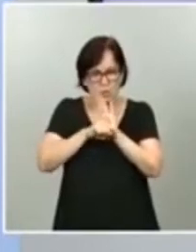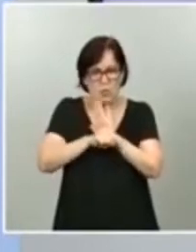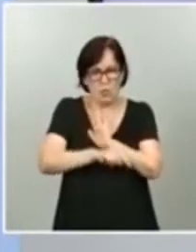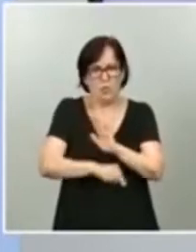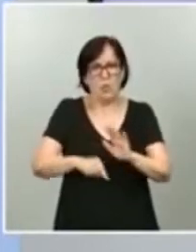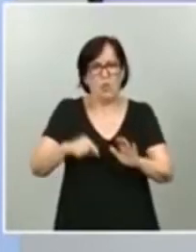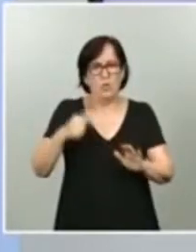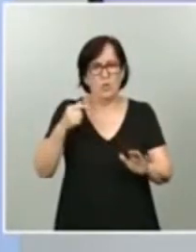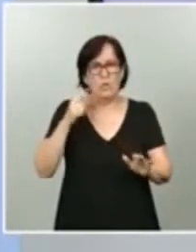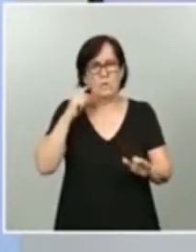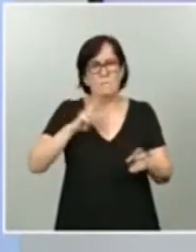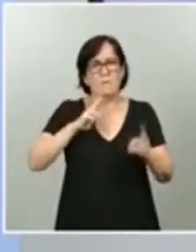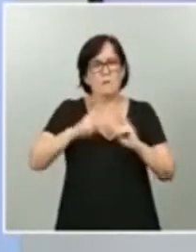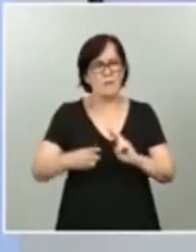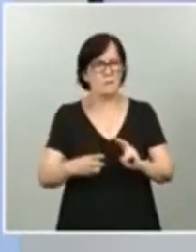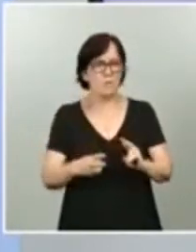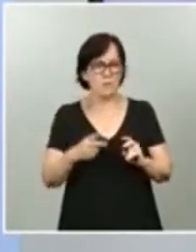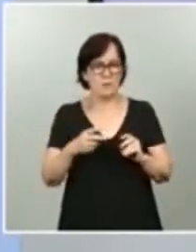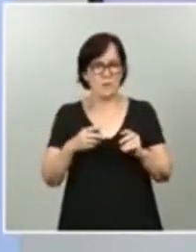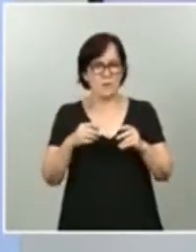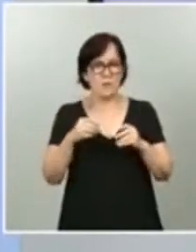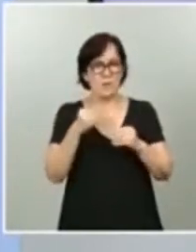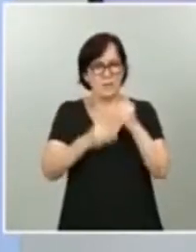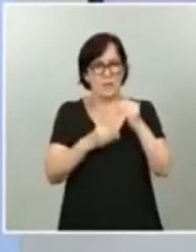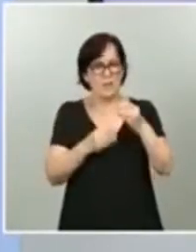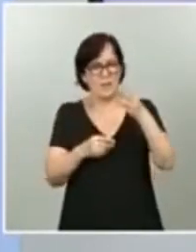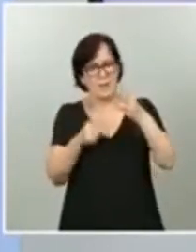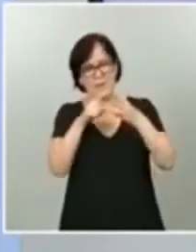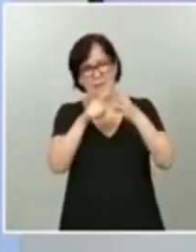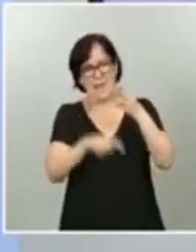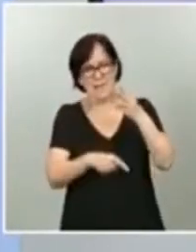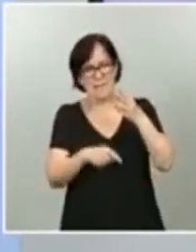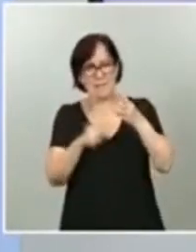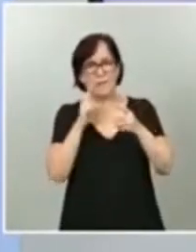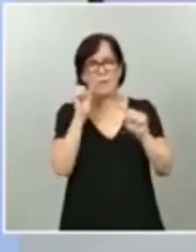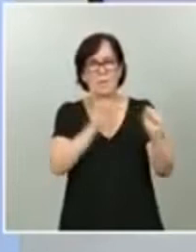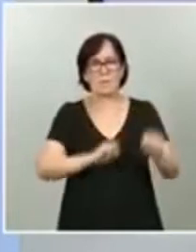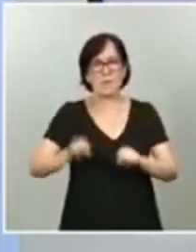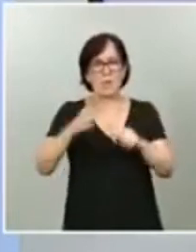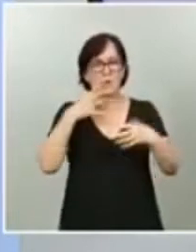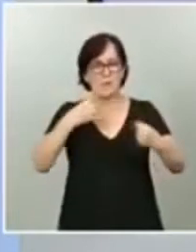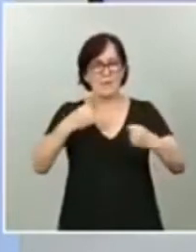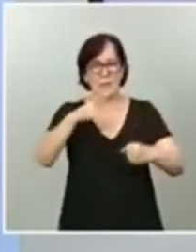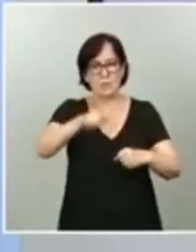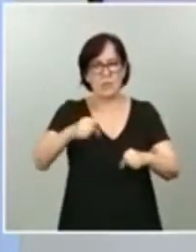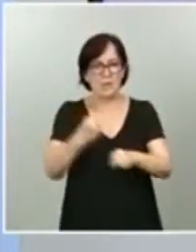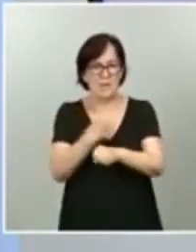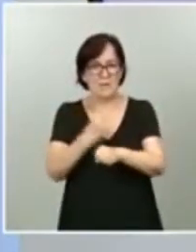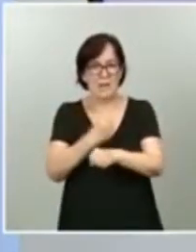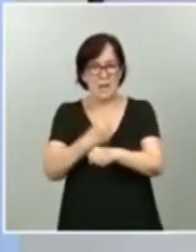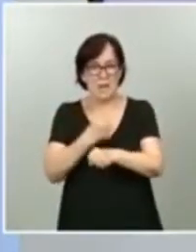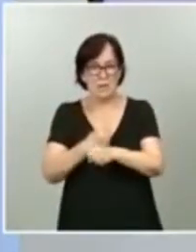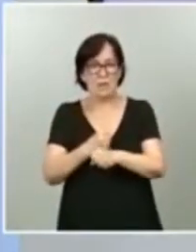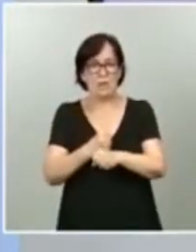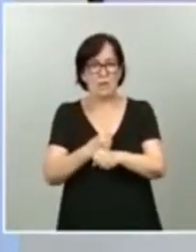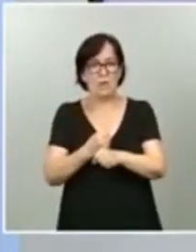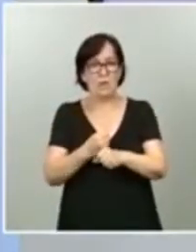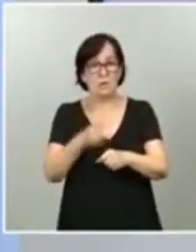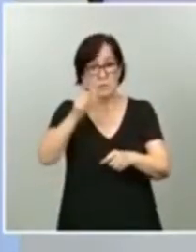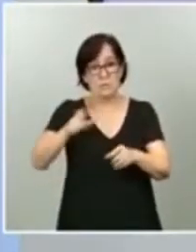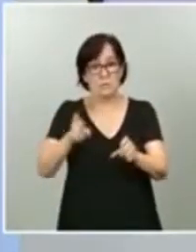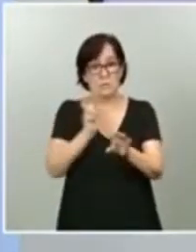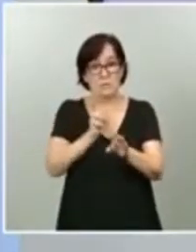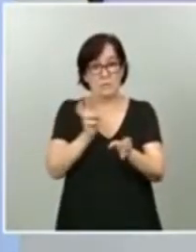responde o está articulado en torno a tres ejes. El primero, proteger la salud de los trabajadores y los viajeros y garantizando la